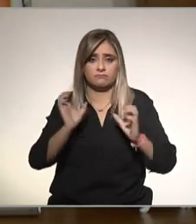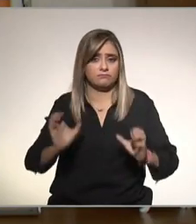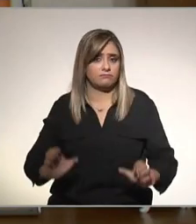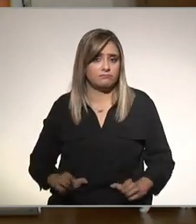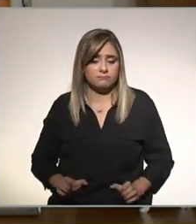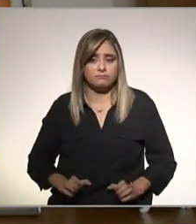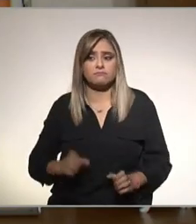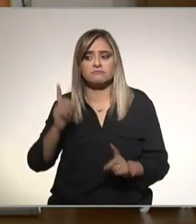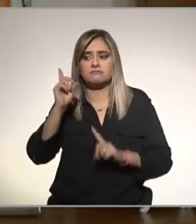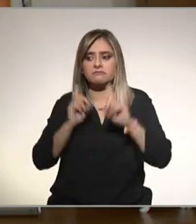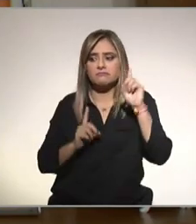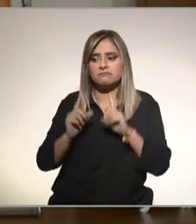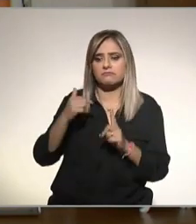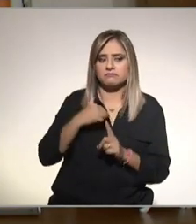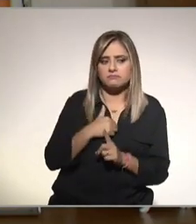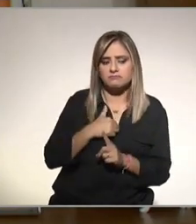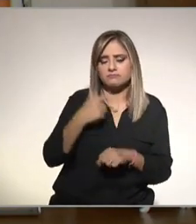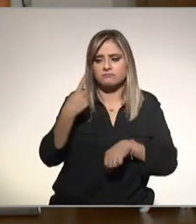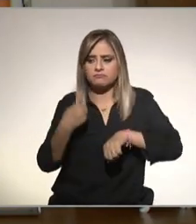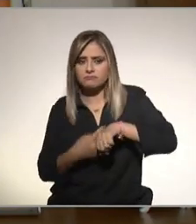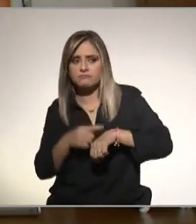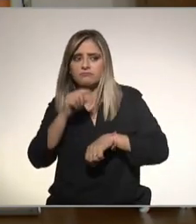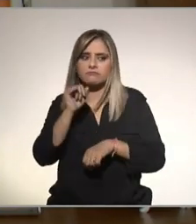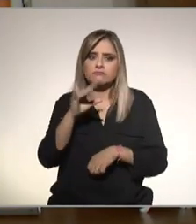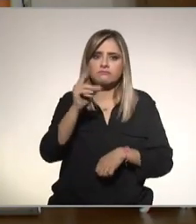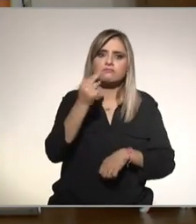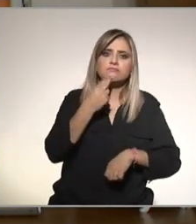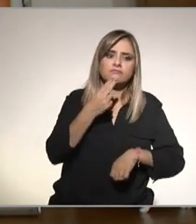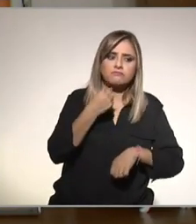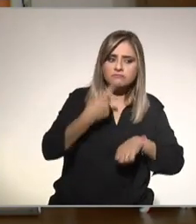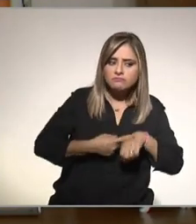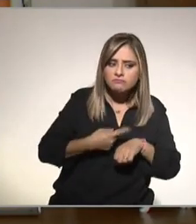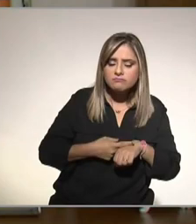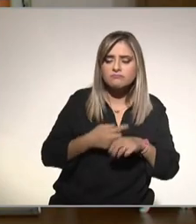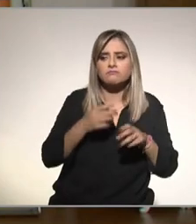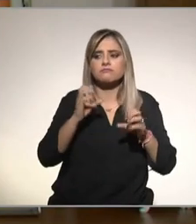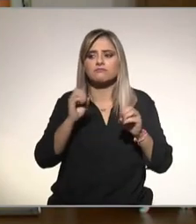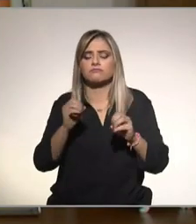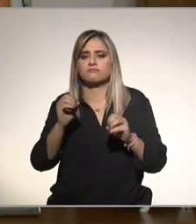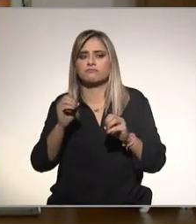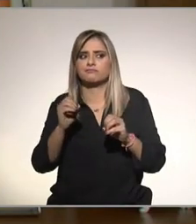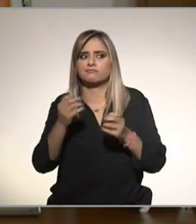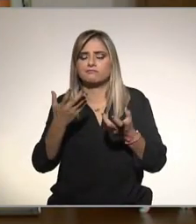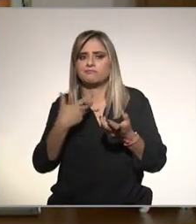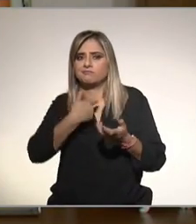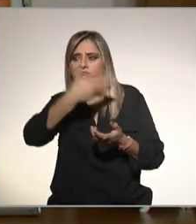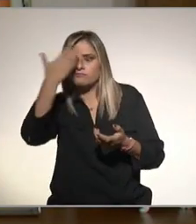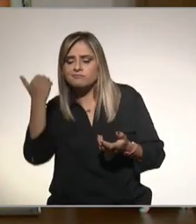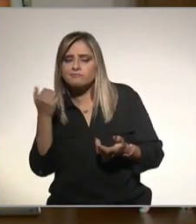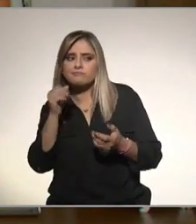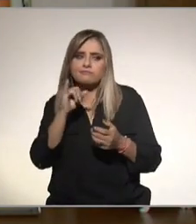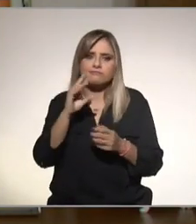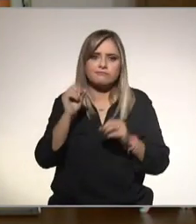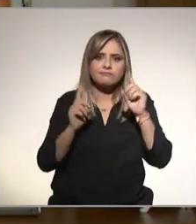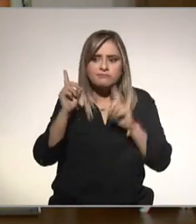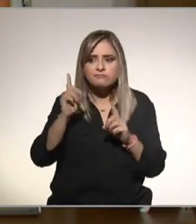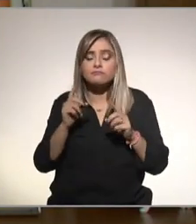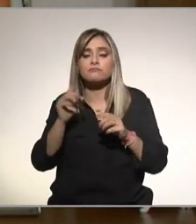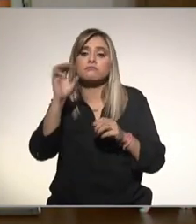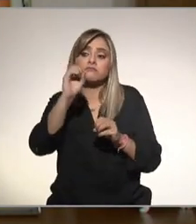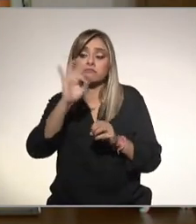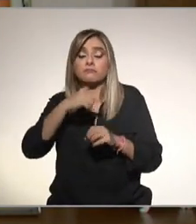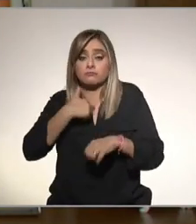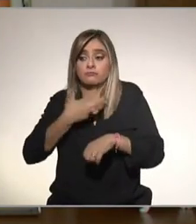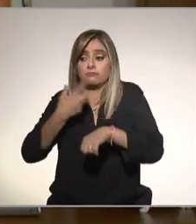seguros de si tenemos o no tenemos la enfermedad de diabetes mellitus tipo 2 y si la tenemos y no lo sabemos que no esté controlada